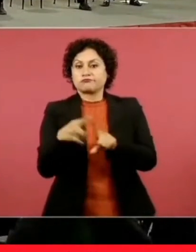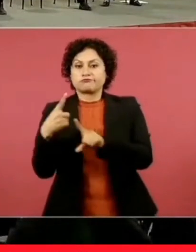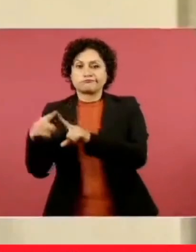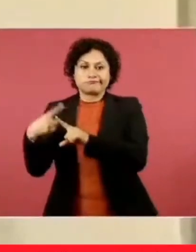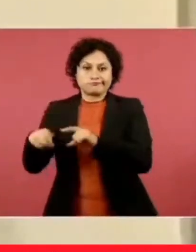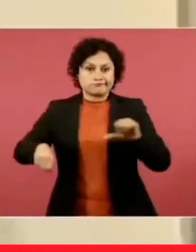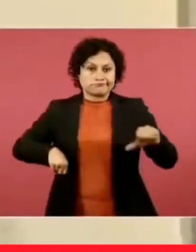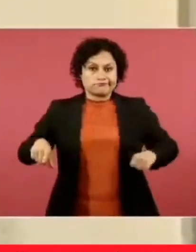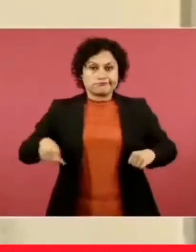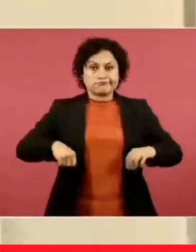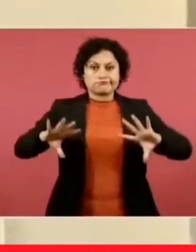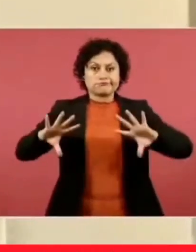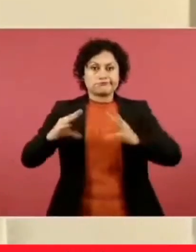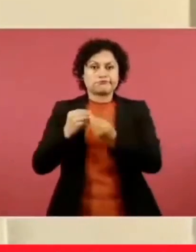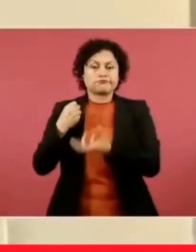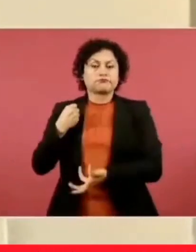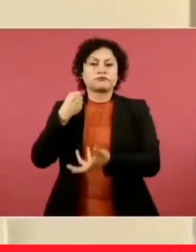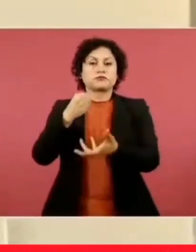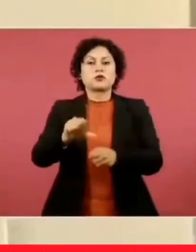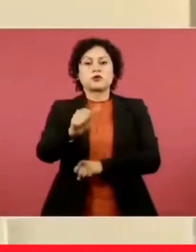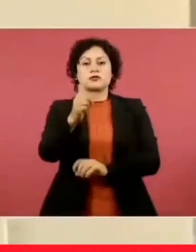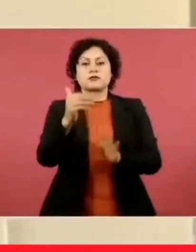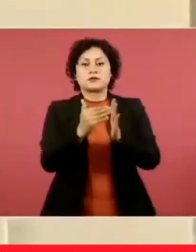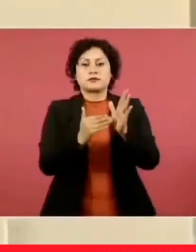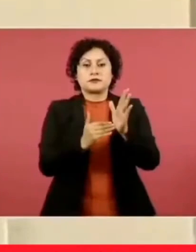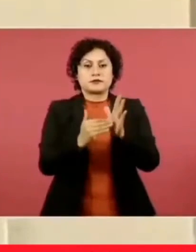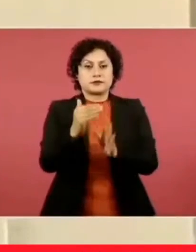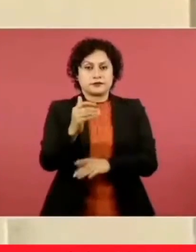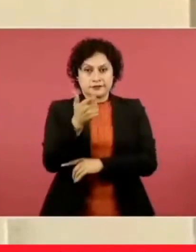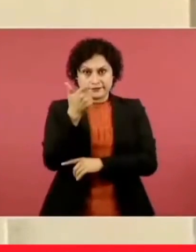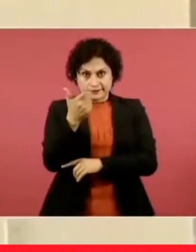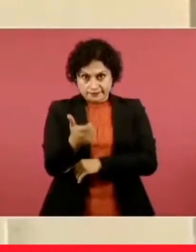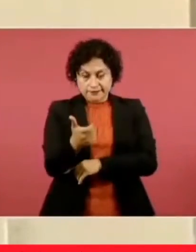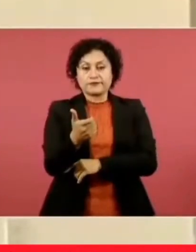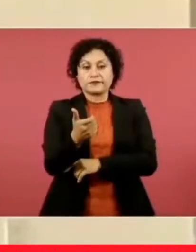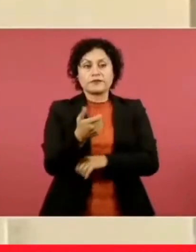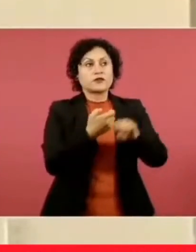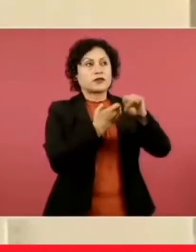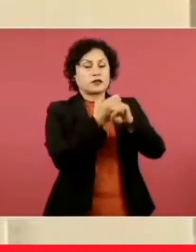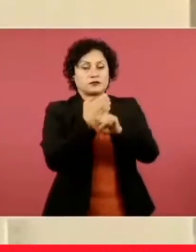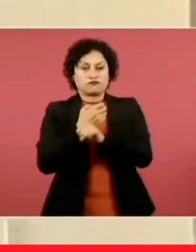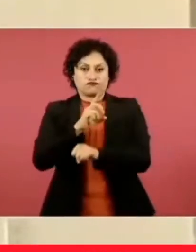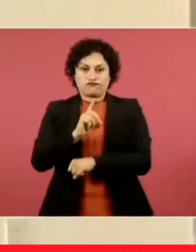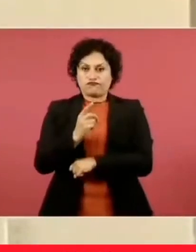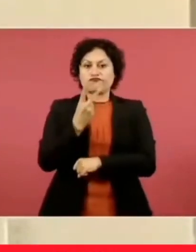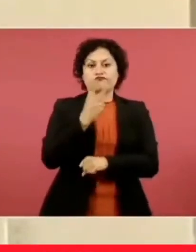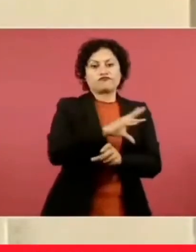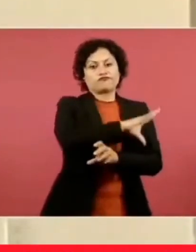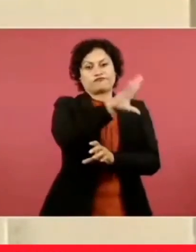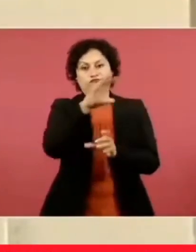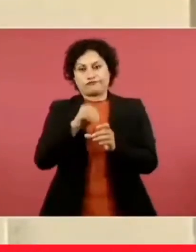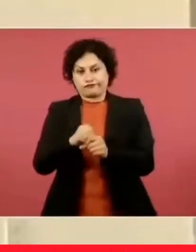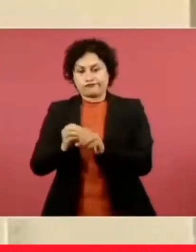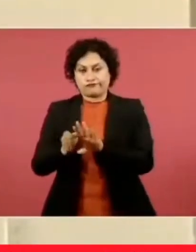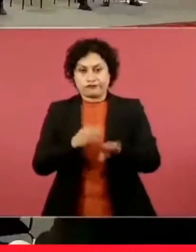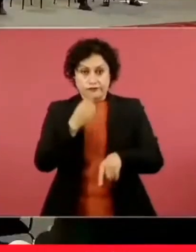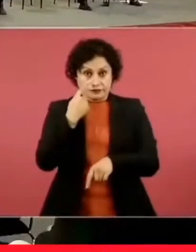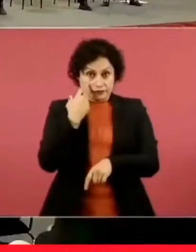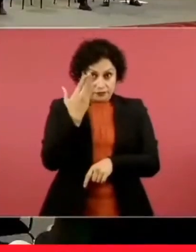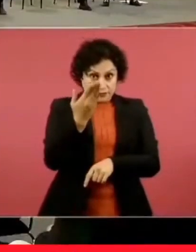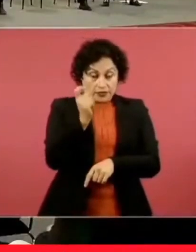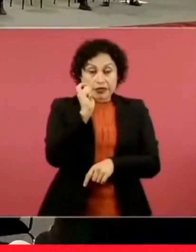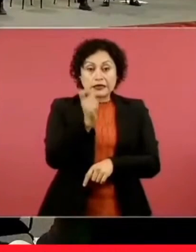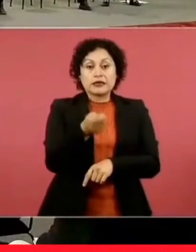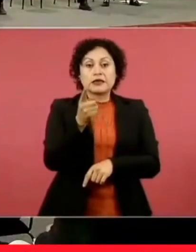casi 11 mil millones de pesos en las 32 entidades del país. Del lado derecho pueden ver ustedes algunas